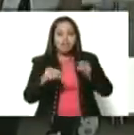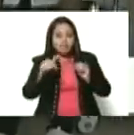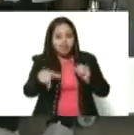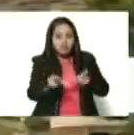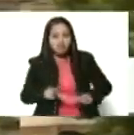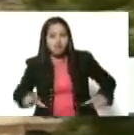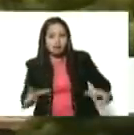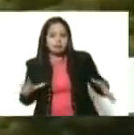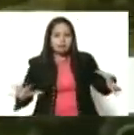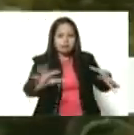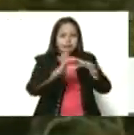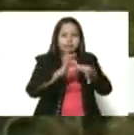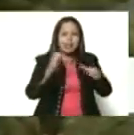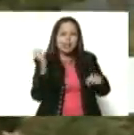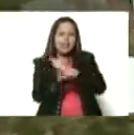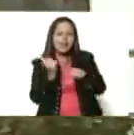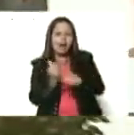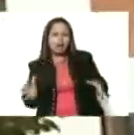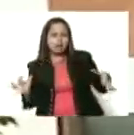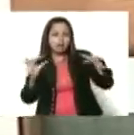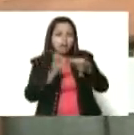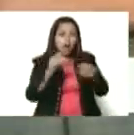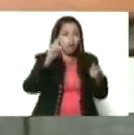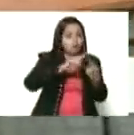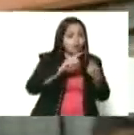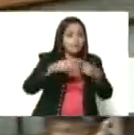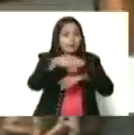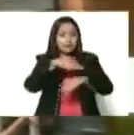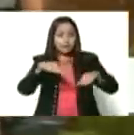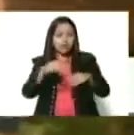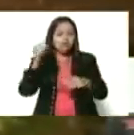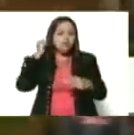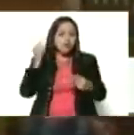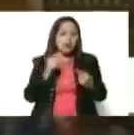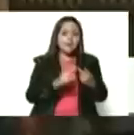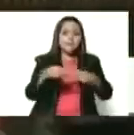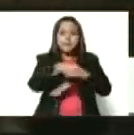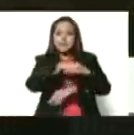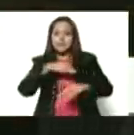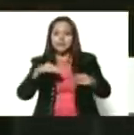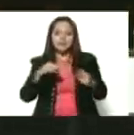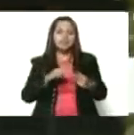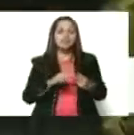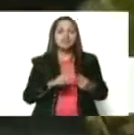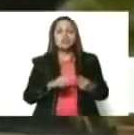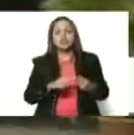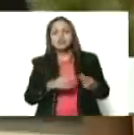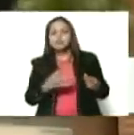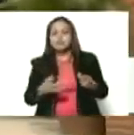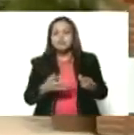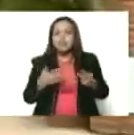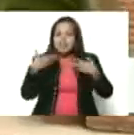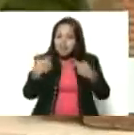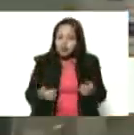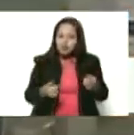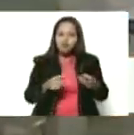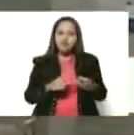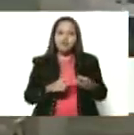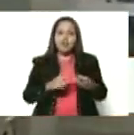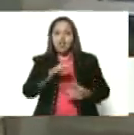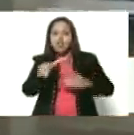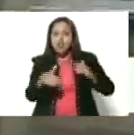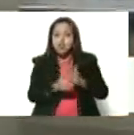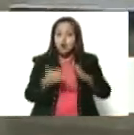la unidad entre el Ministerio de la Mujer, el Ministerio de Salud y todas las